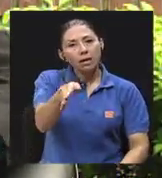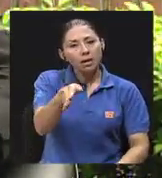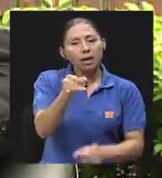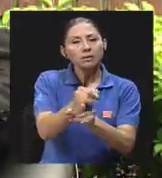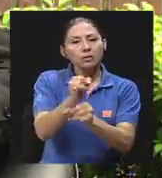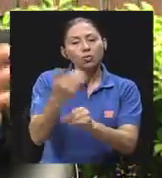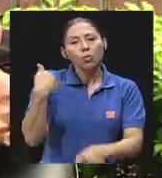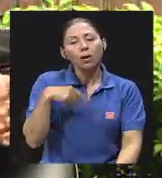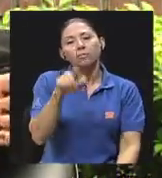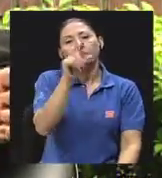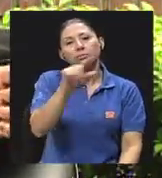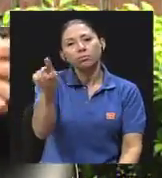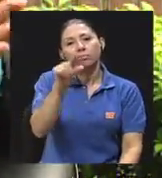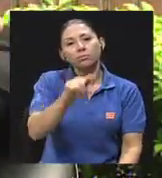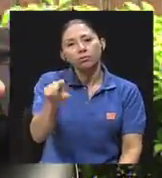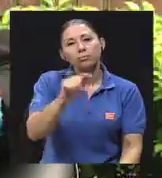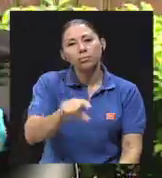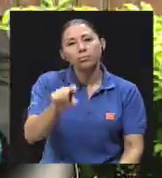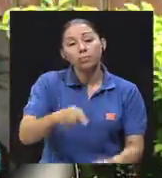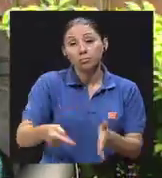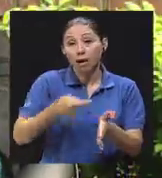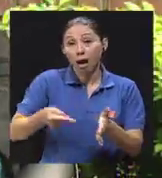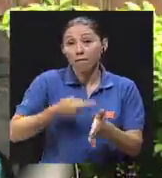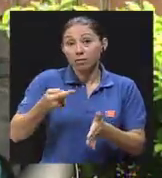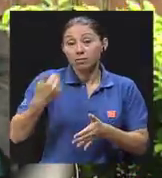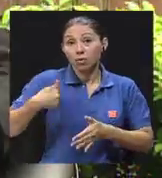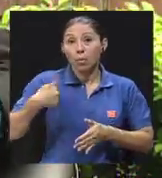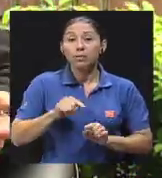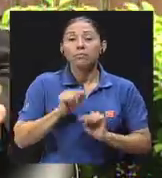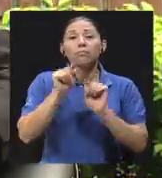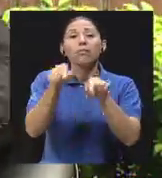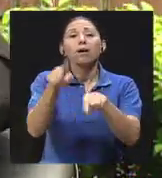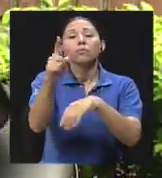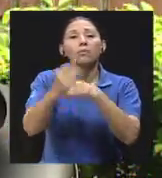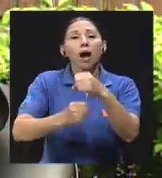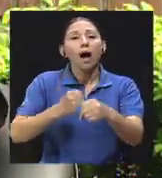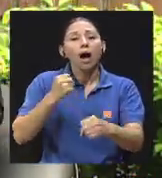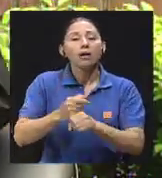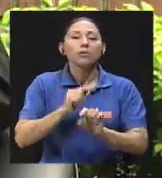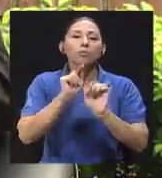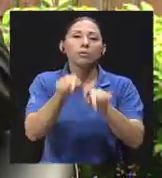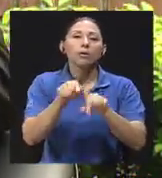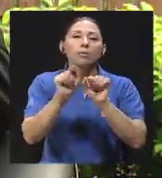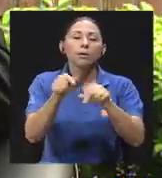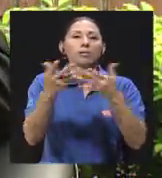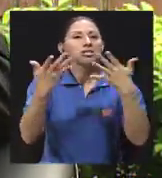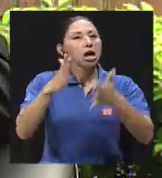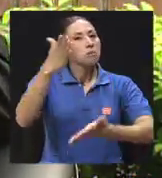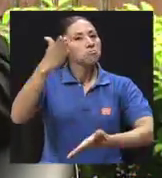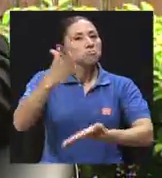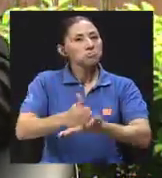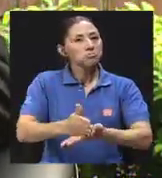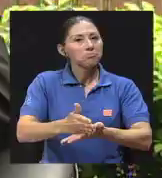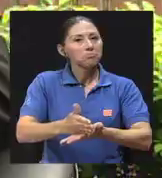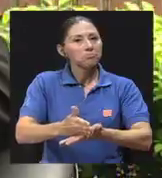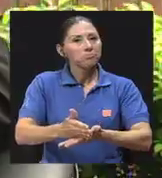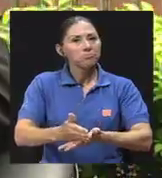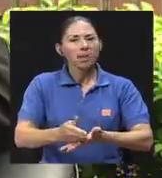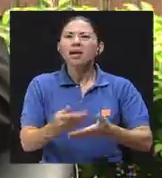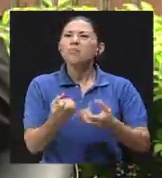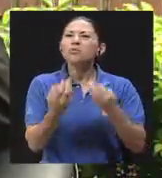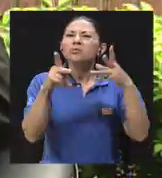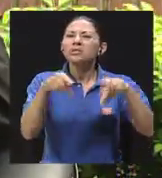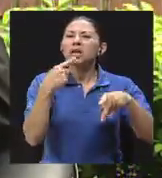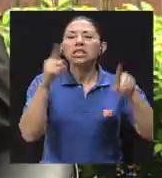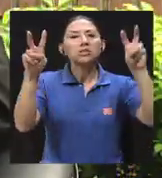Hay algunos que van durante todo un año y logran romper esto. Eso es lo bueno, es que los hombres no cambian, los hombres